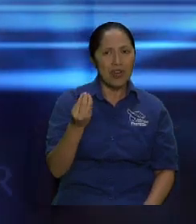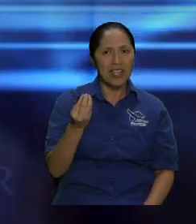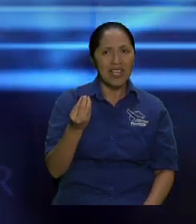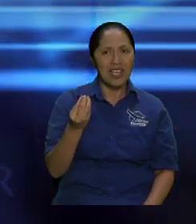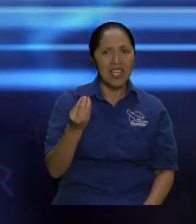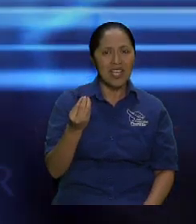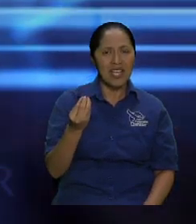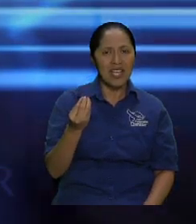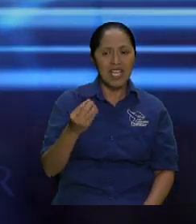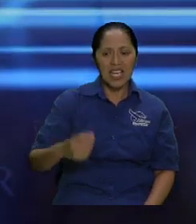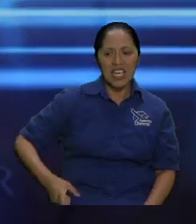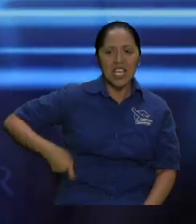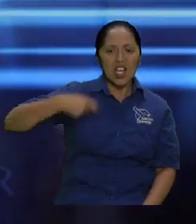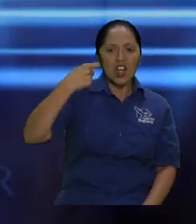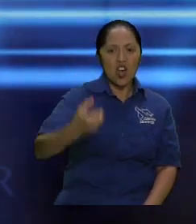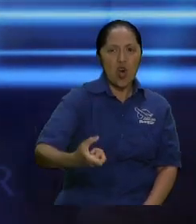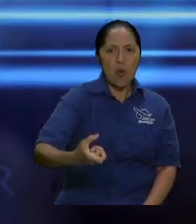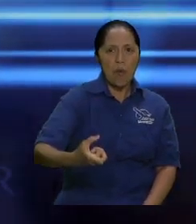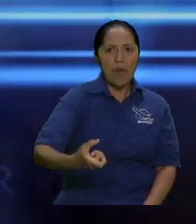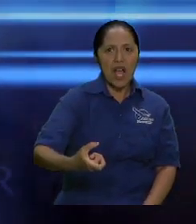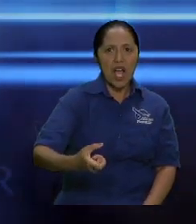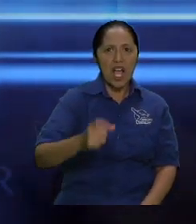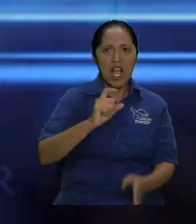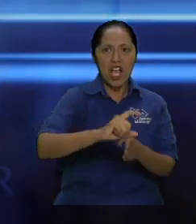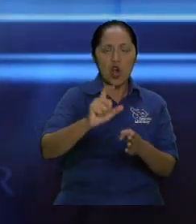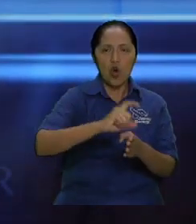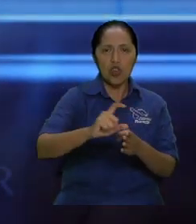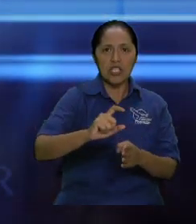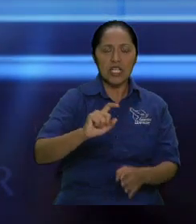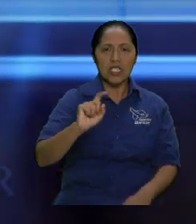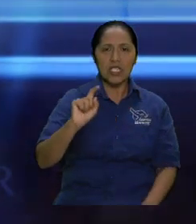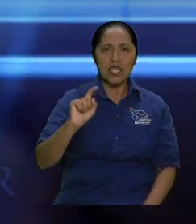Y vuestro salario en lo que no sacia.